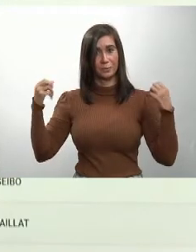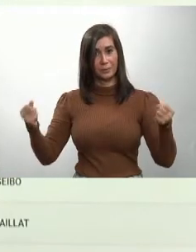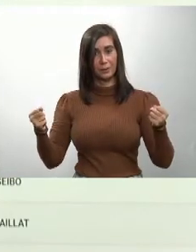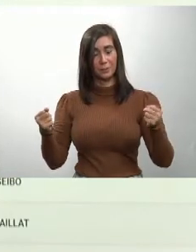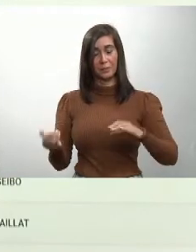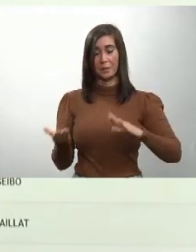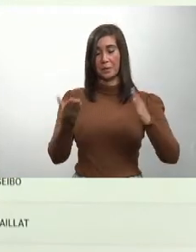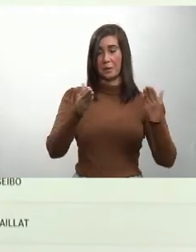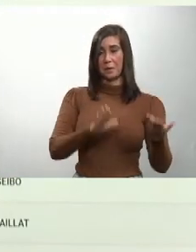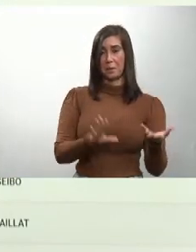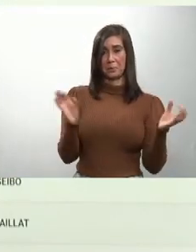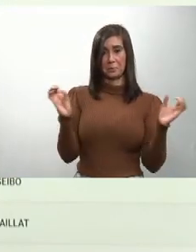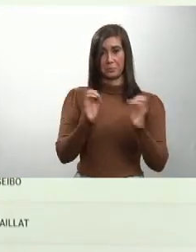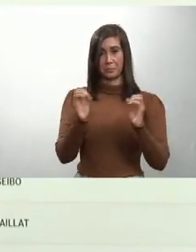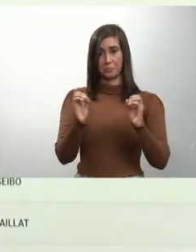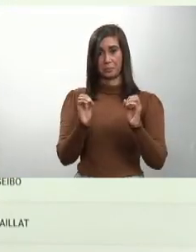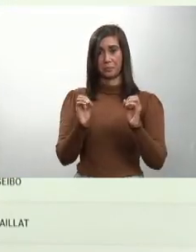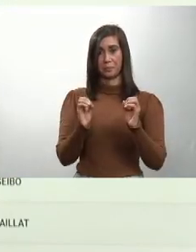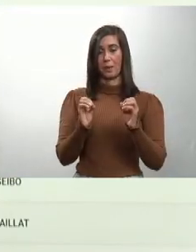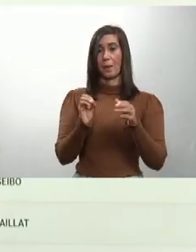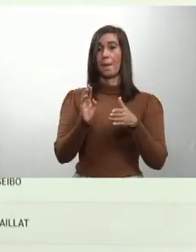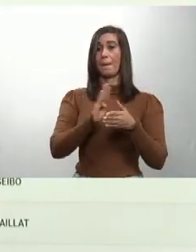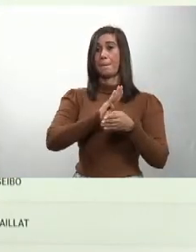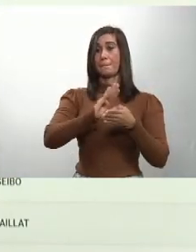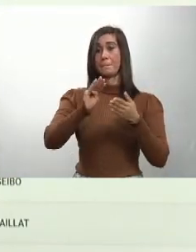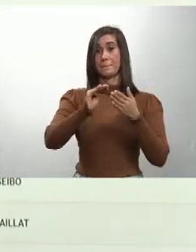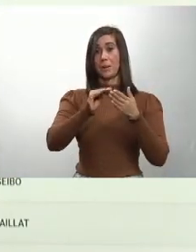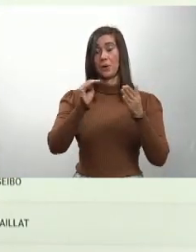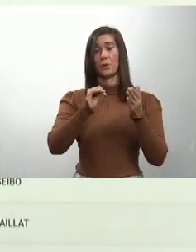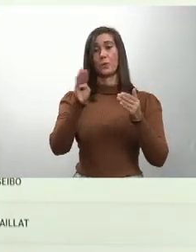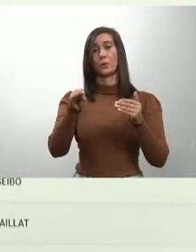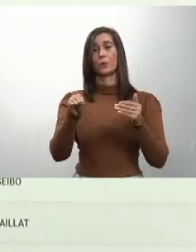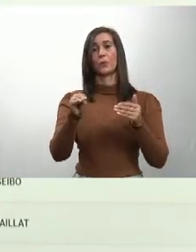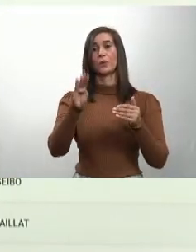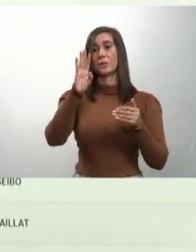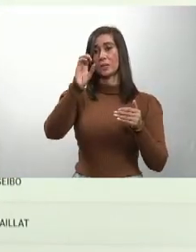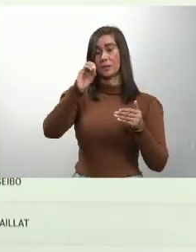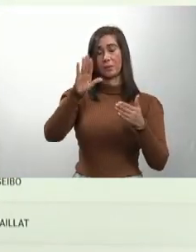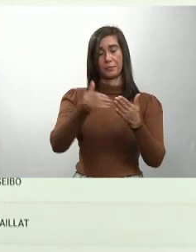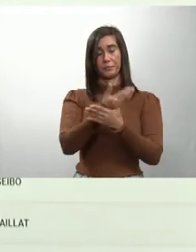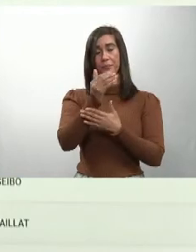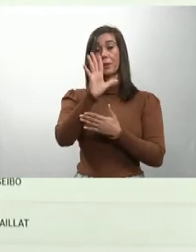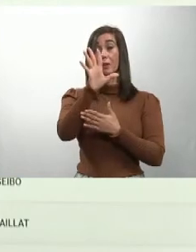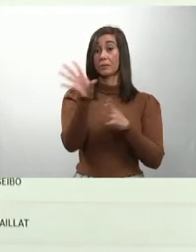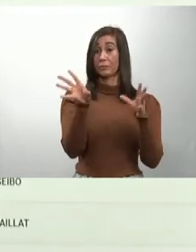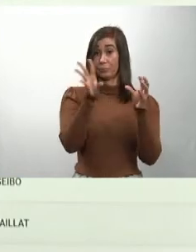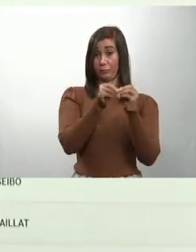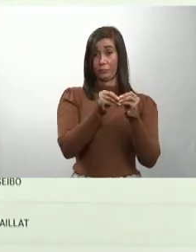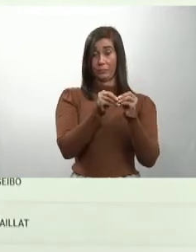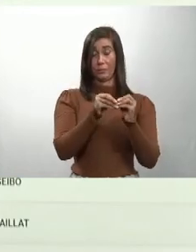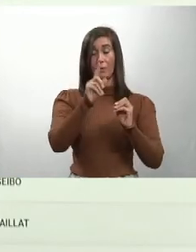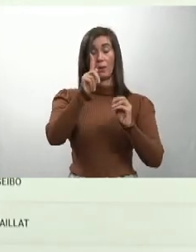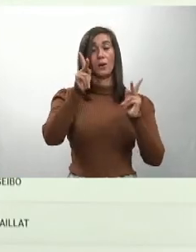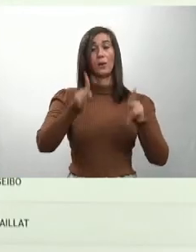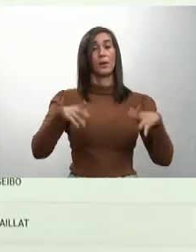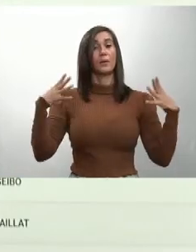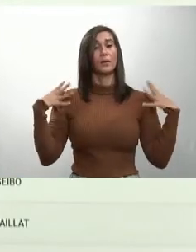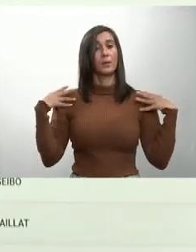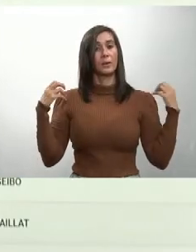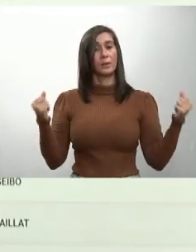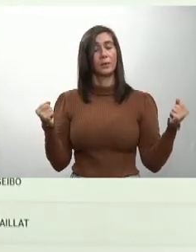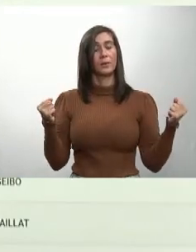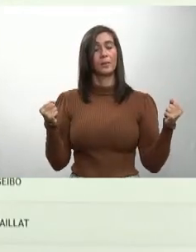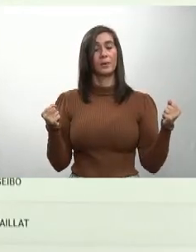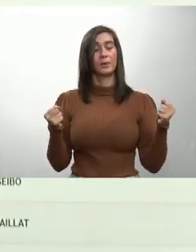0 fallecimientos. Bauruco, 0 casos nuevos, 5 acumulados, 1 recuperado,